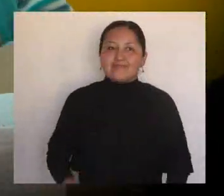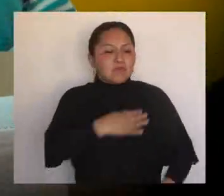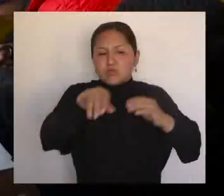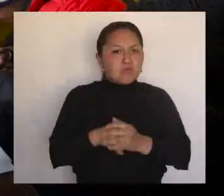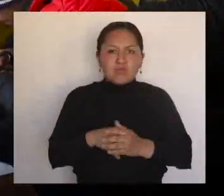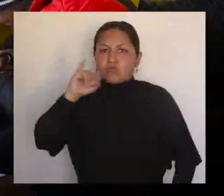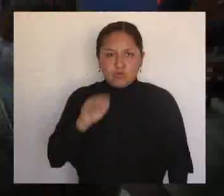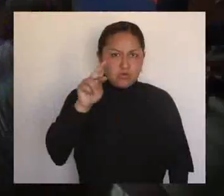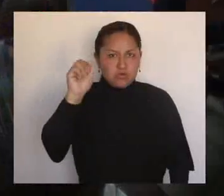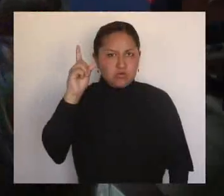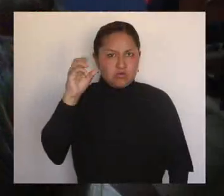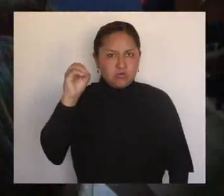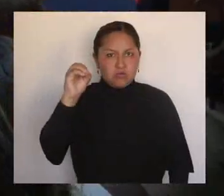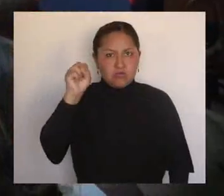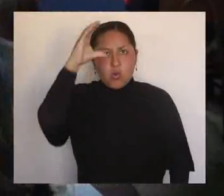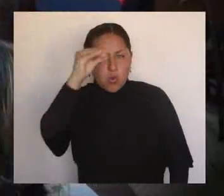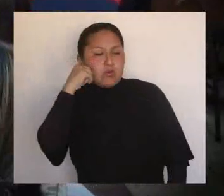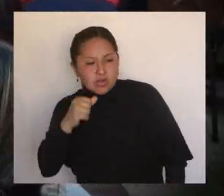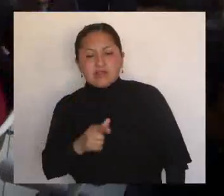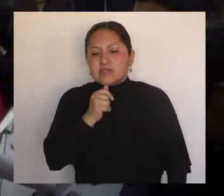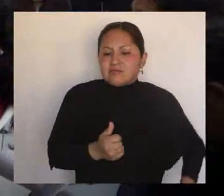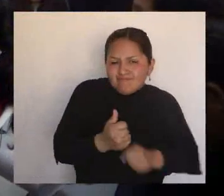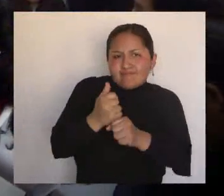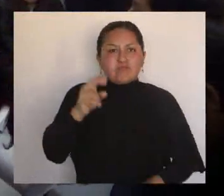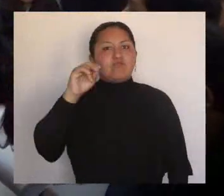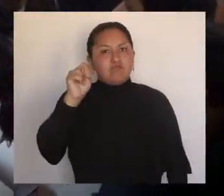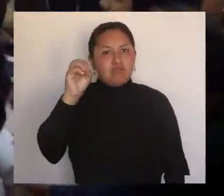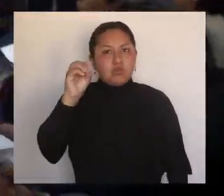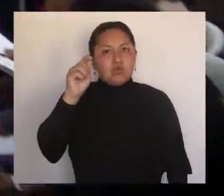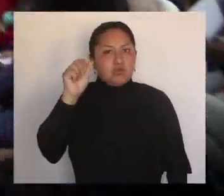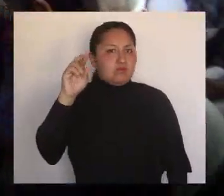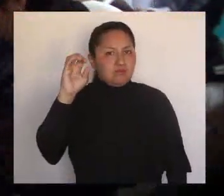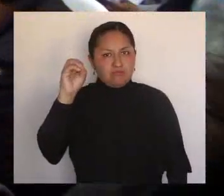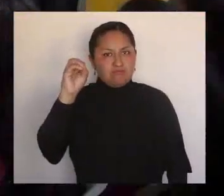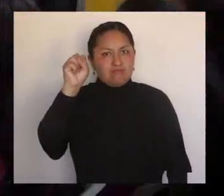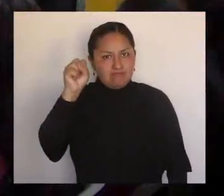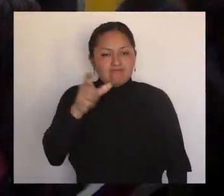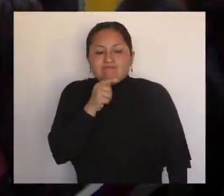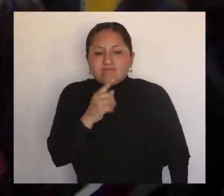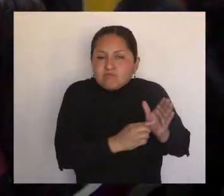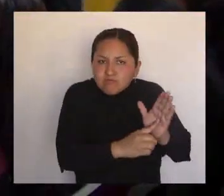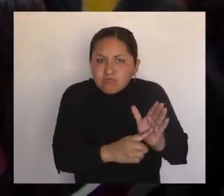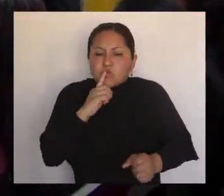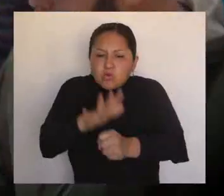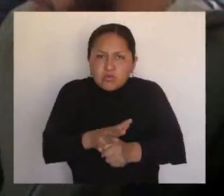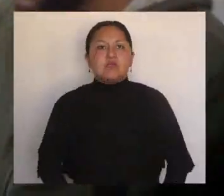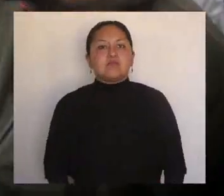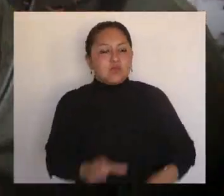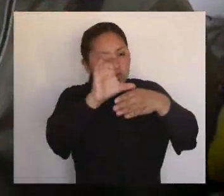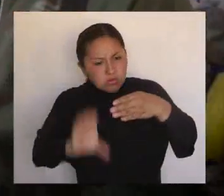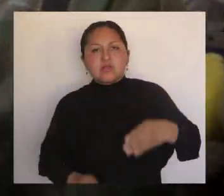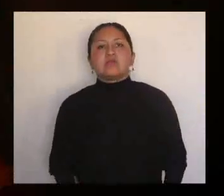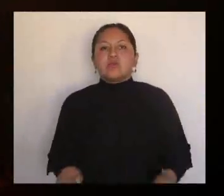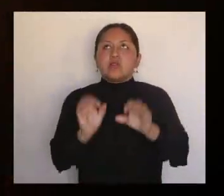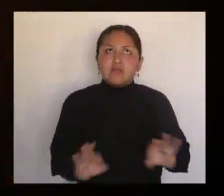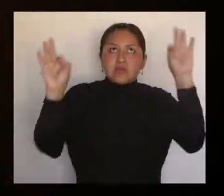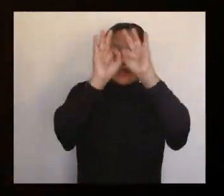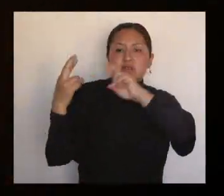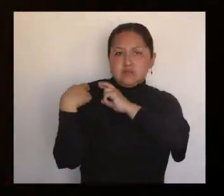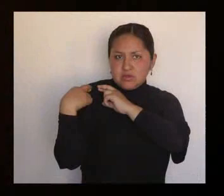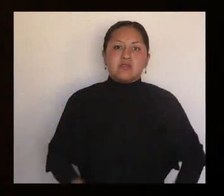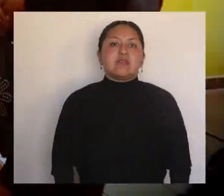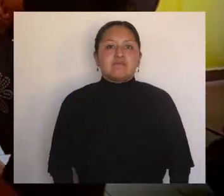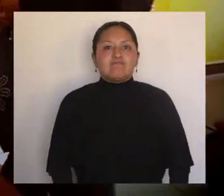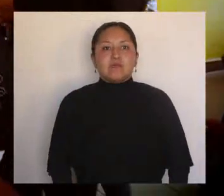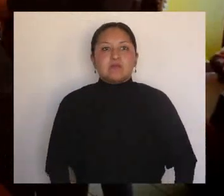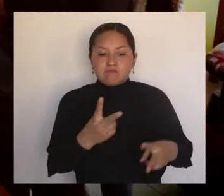agradecer a las juradas y jurados, juezas y jueces, notarios y notarias electorales, quienes demostraron